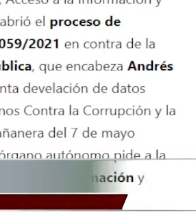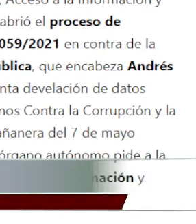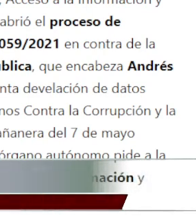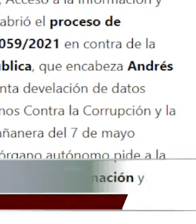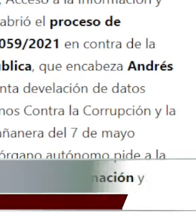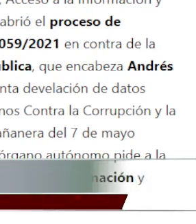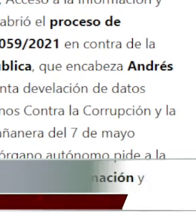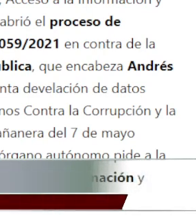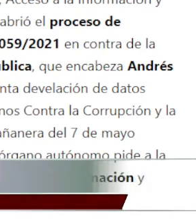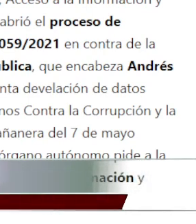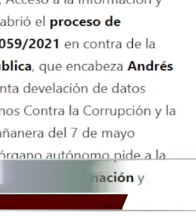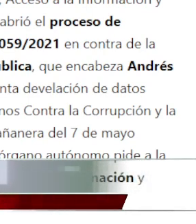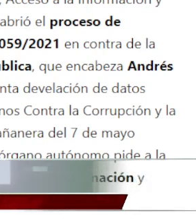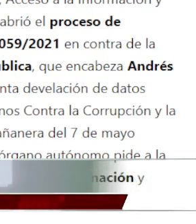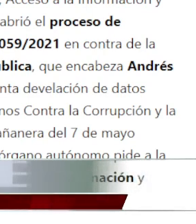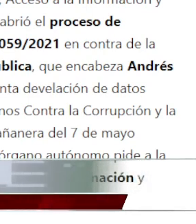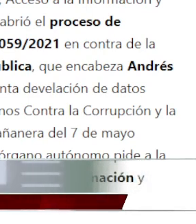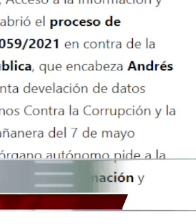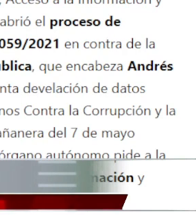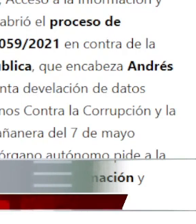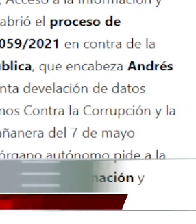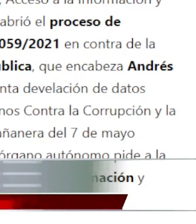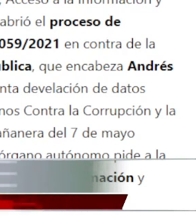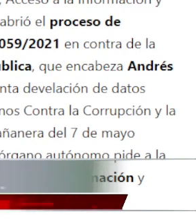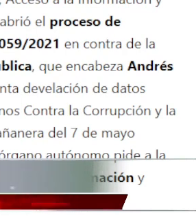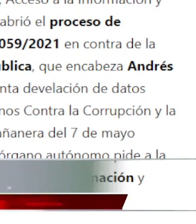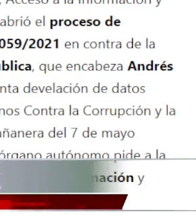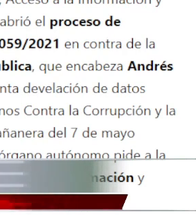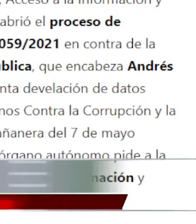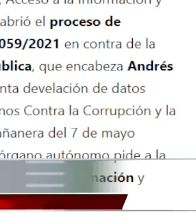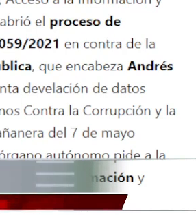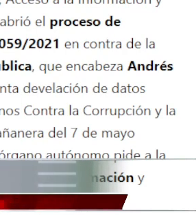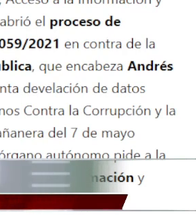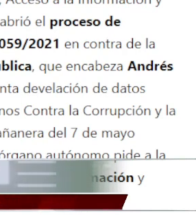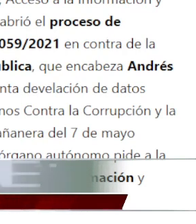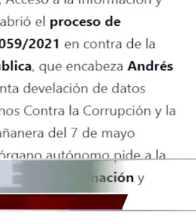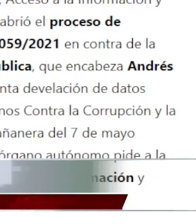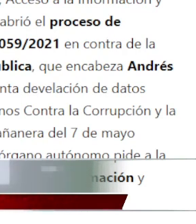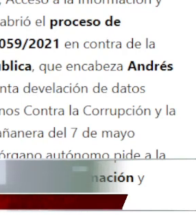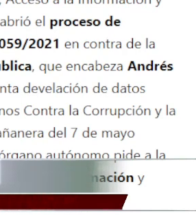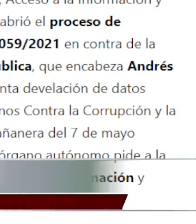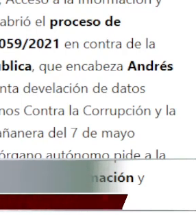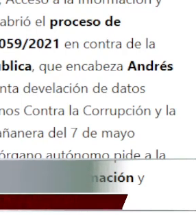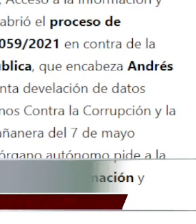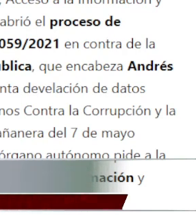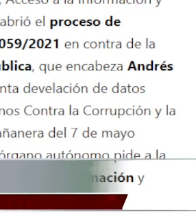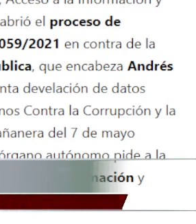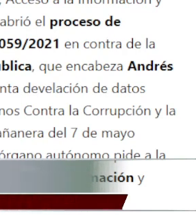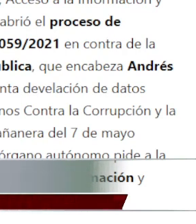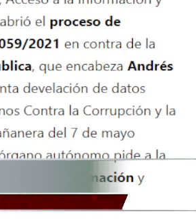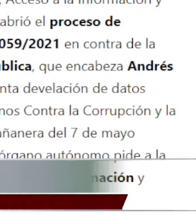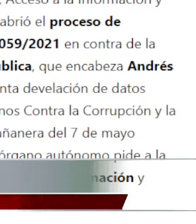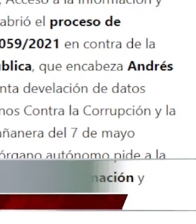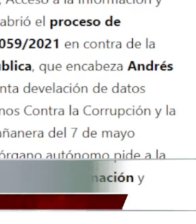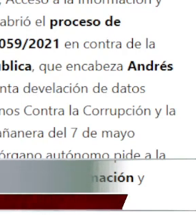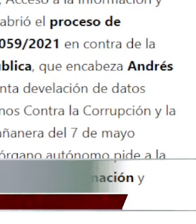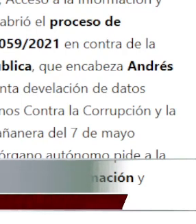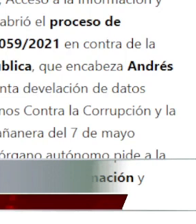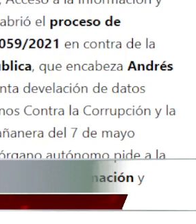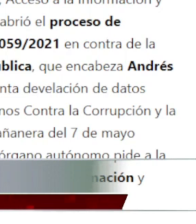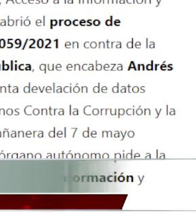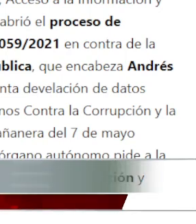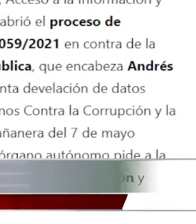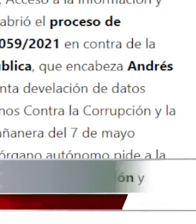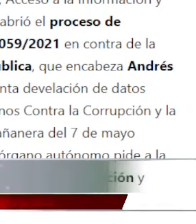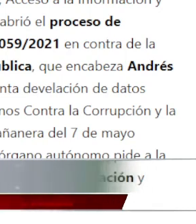de mayo en esa fecha fue cuando lo lanzó luego de emitir una nota diplomática exigiendo al gobierno